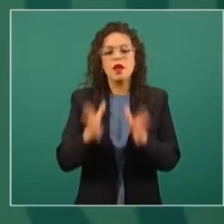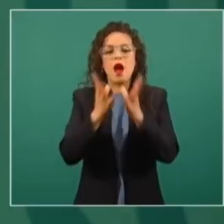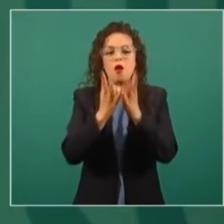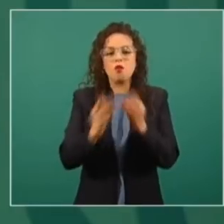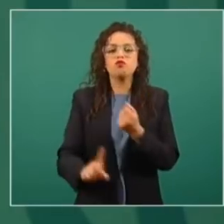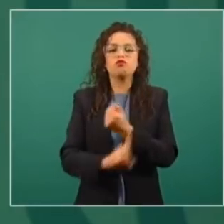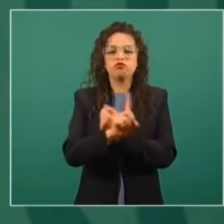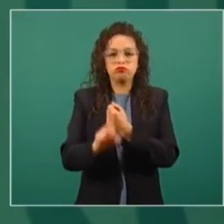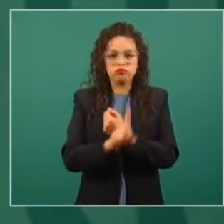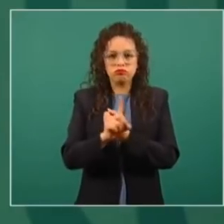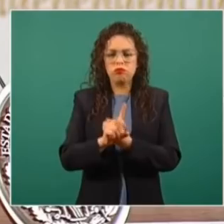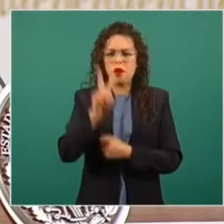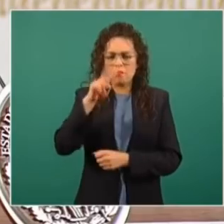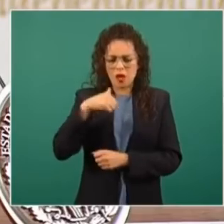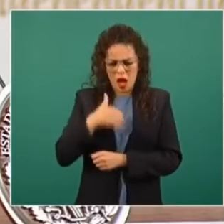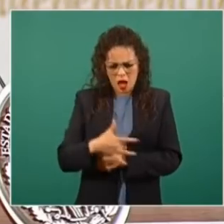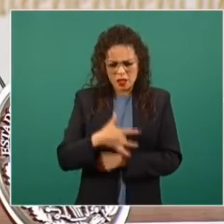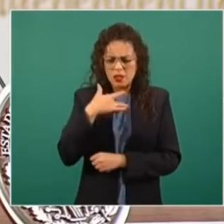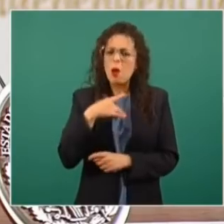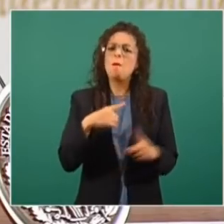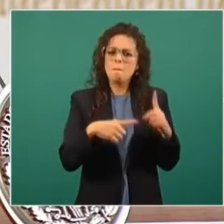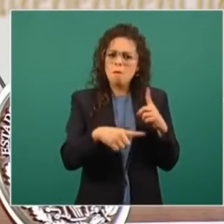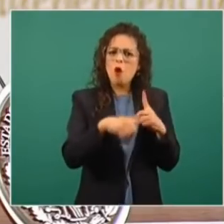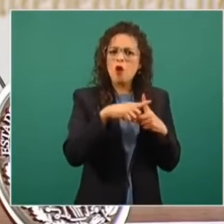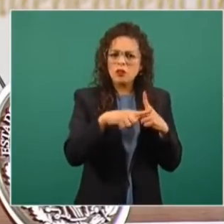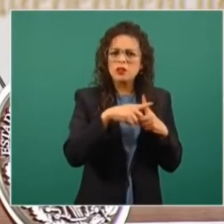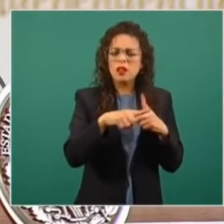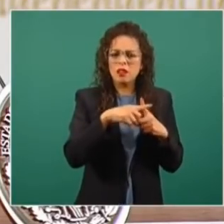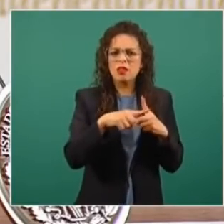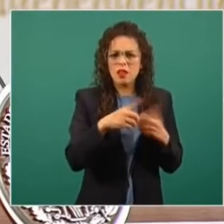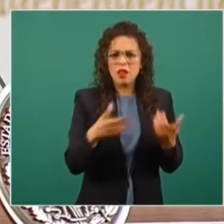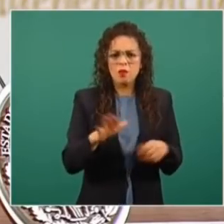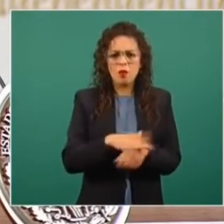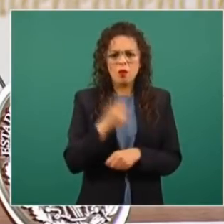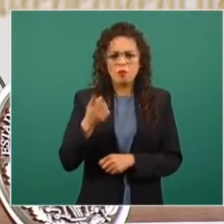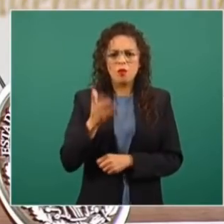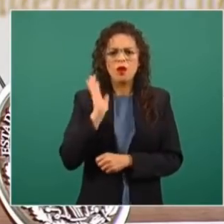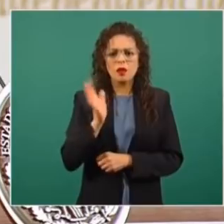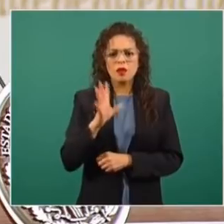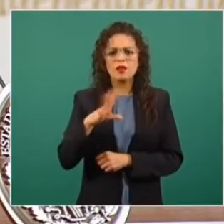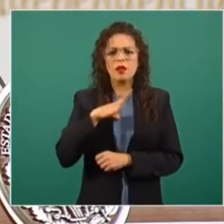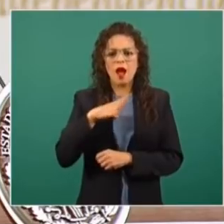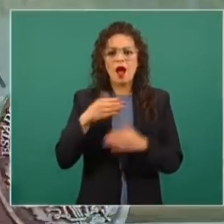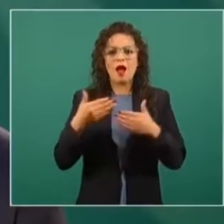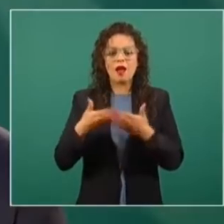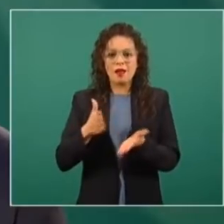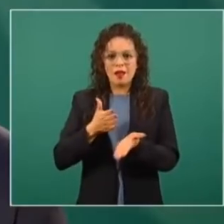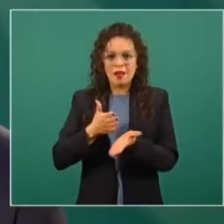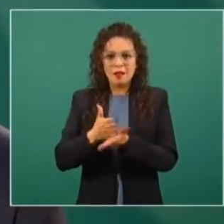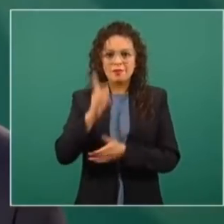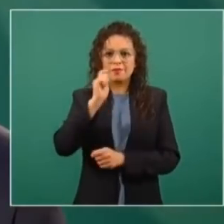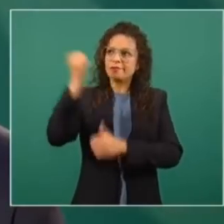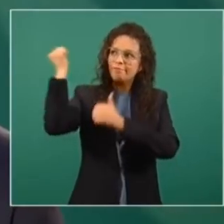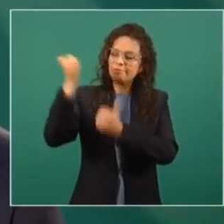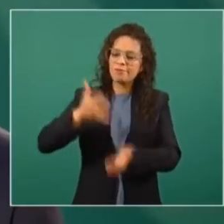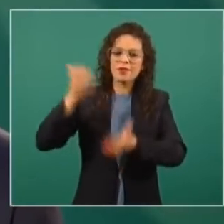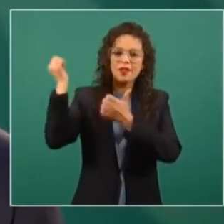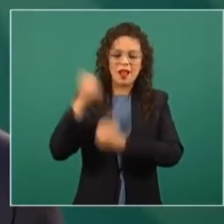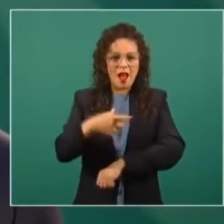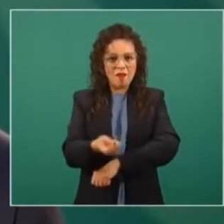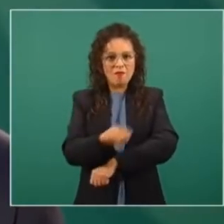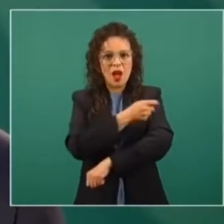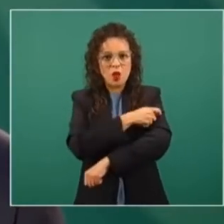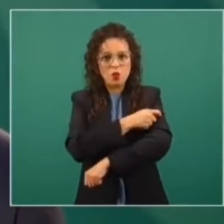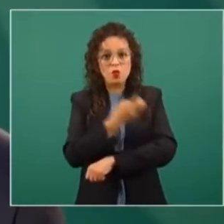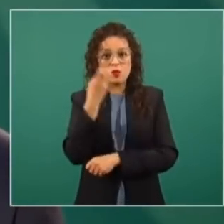optimista porque ya vamos a tener acceso a la vacuna y eso nos